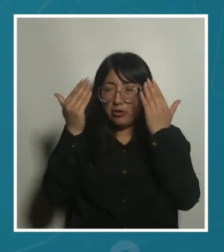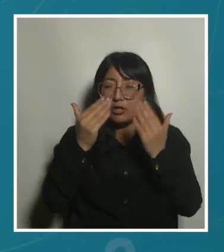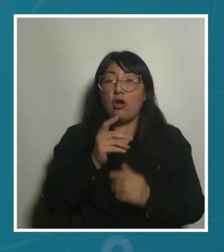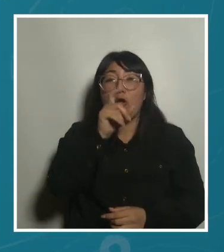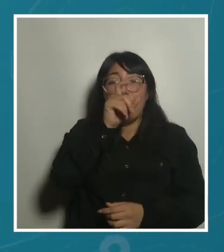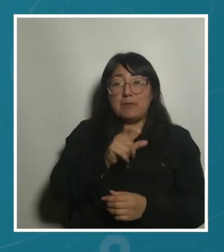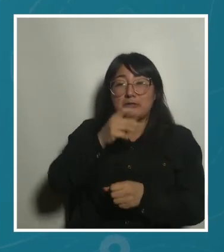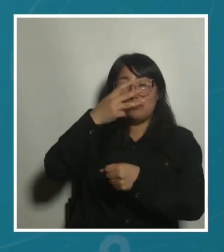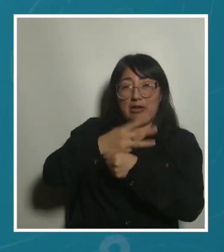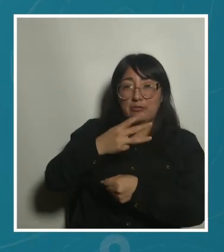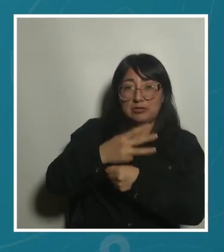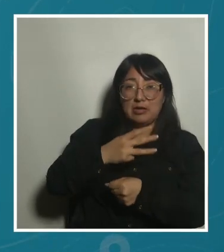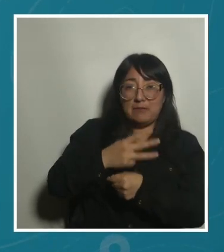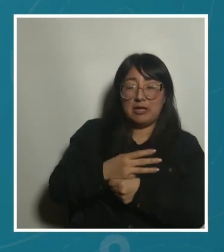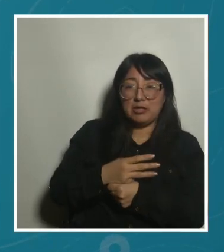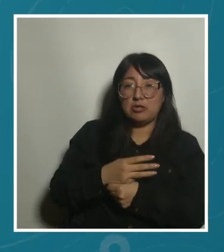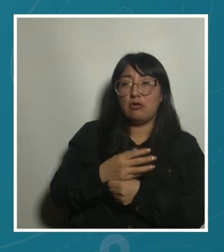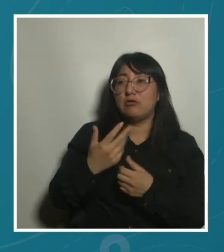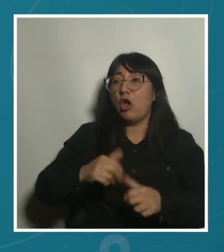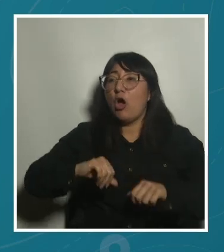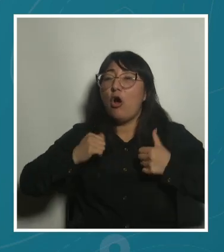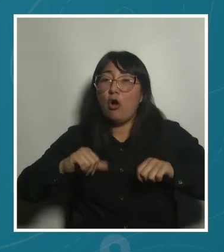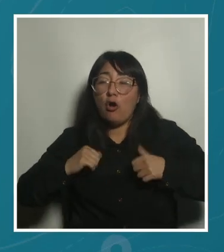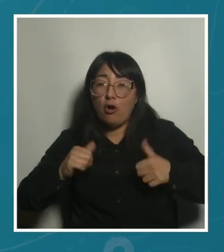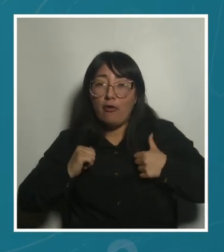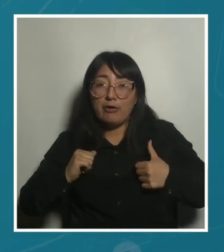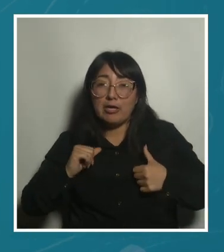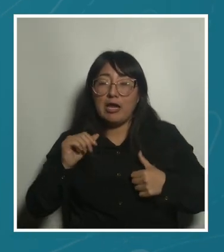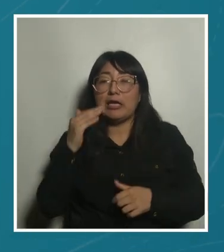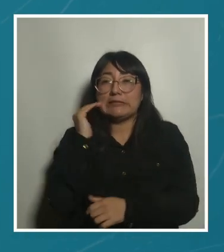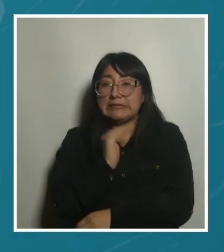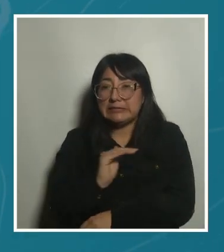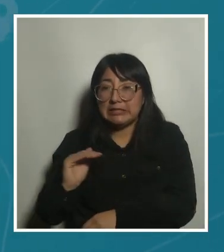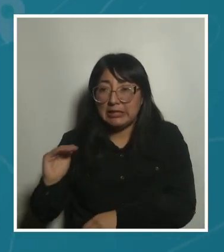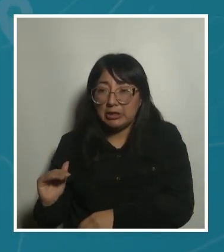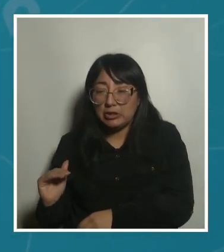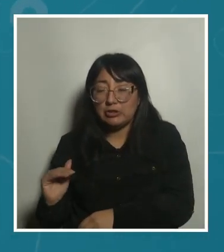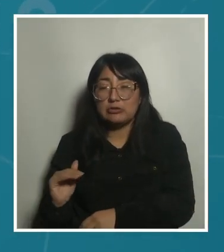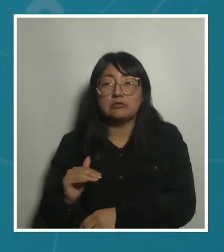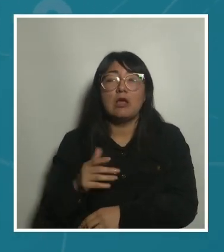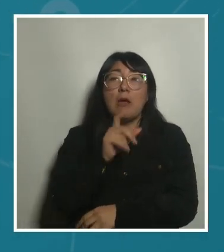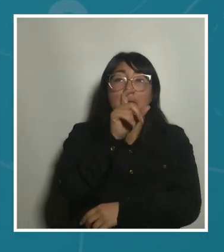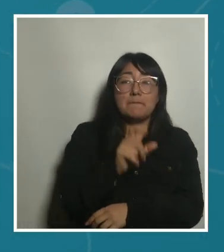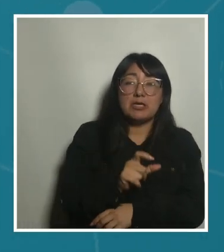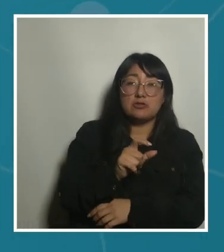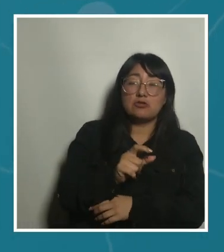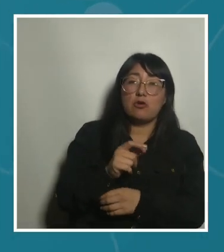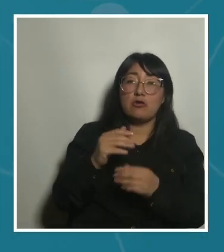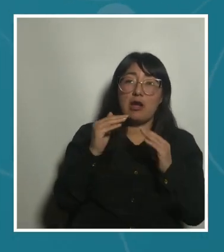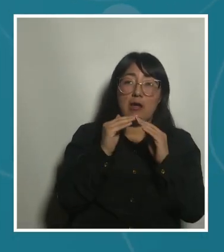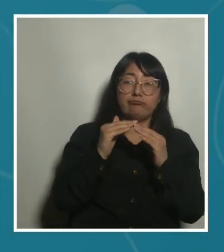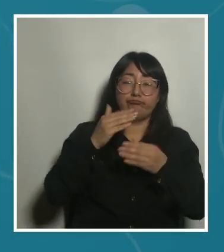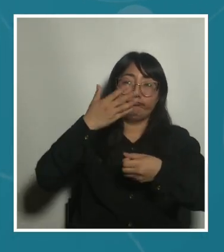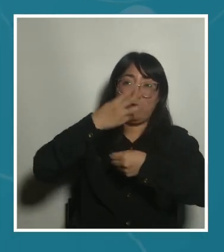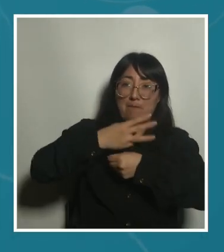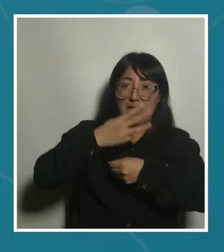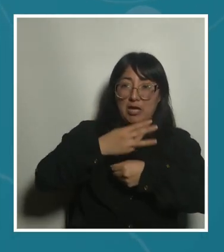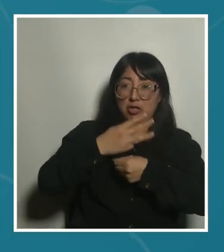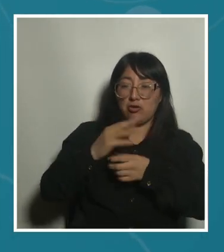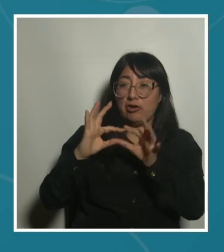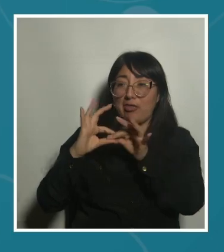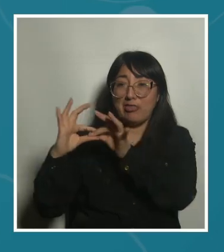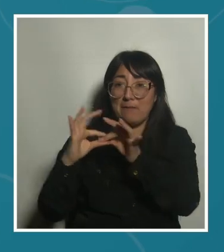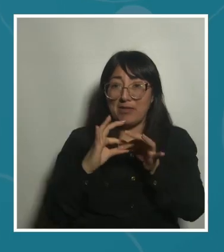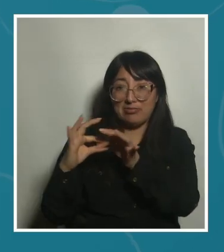que no son dependientes, adolescentes, primera infancia, infancia, personas mayores no dependientes, personas mayores